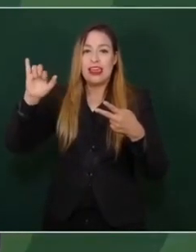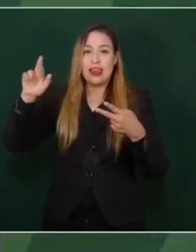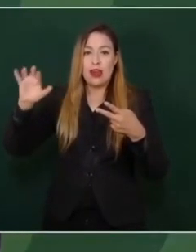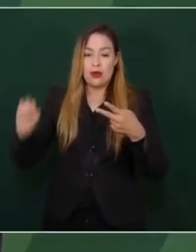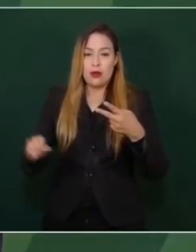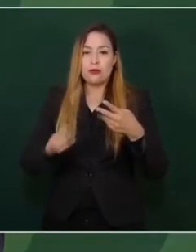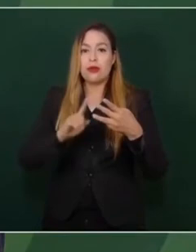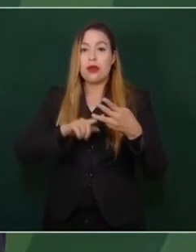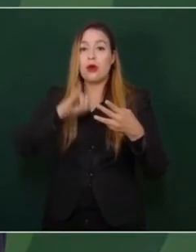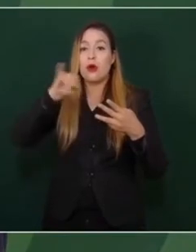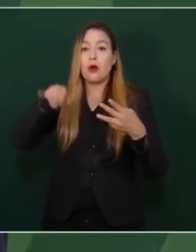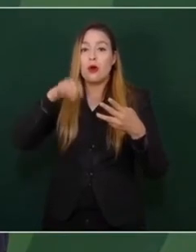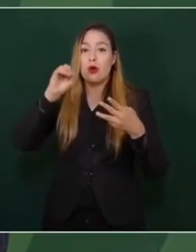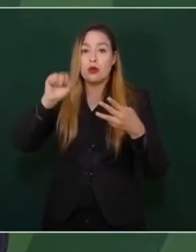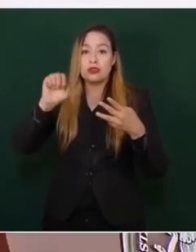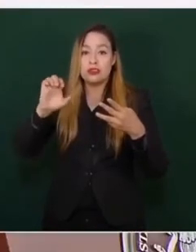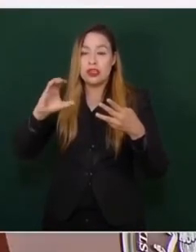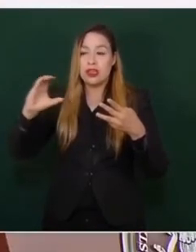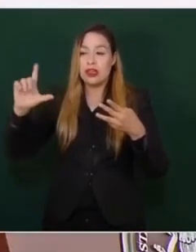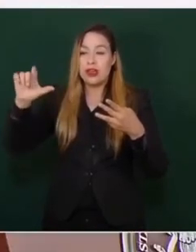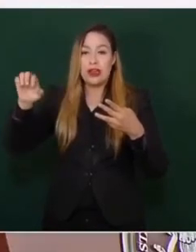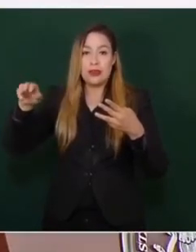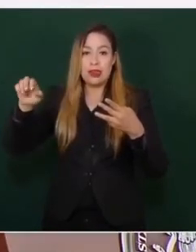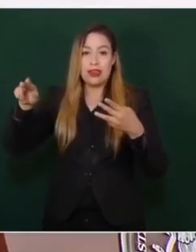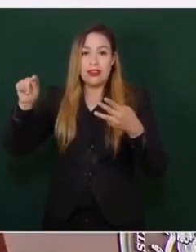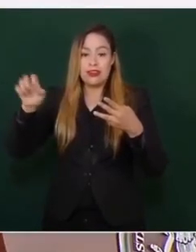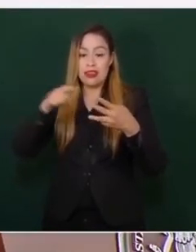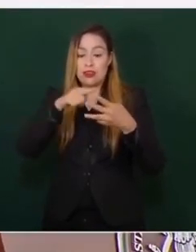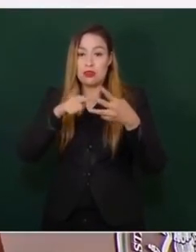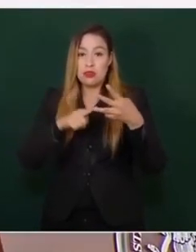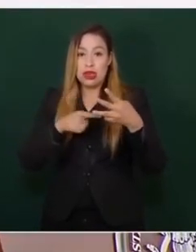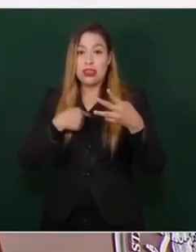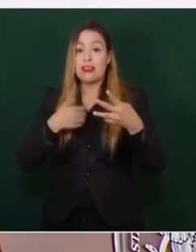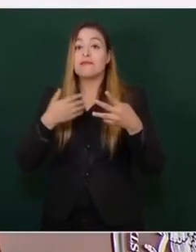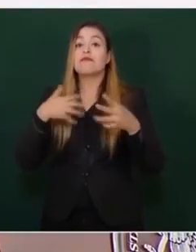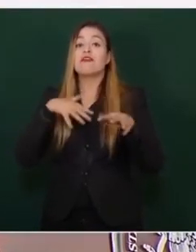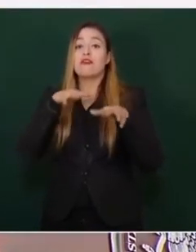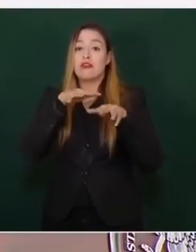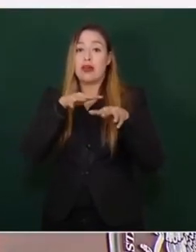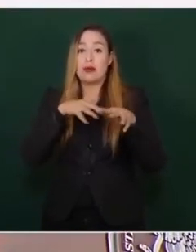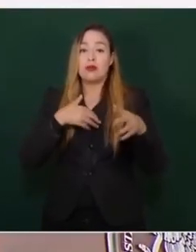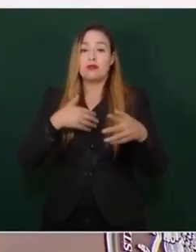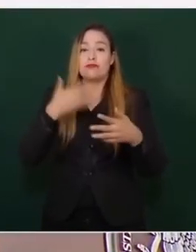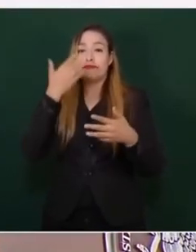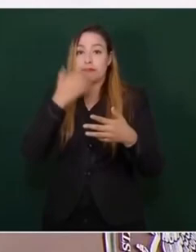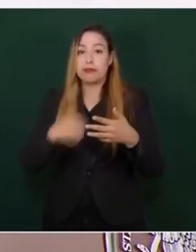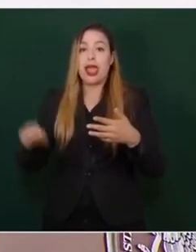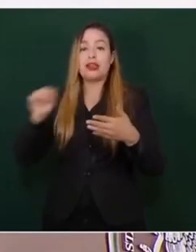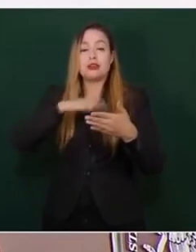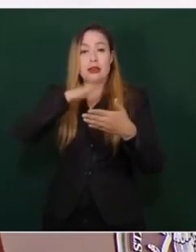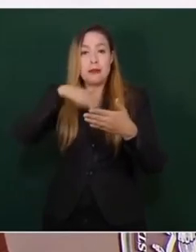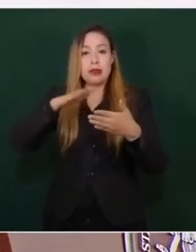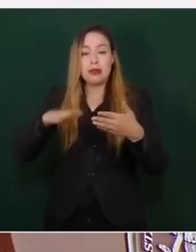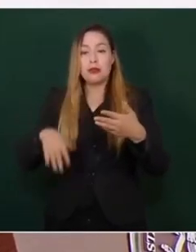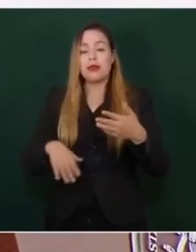en su pintura, su expresión artística. Bueno,